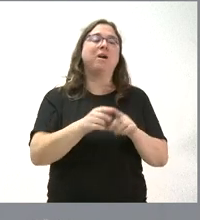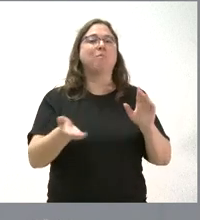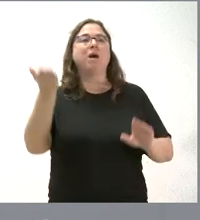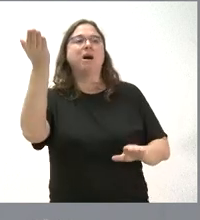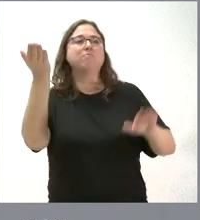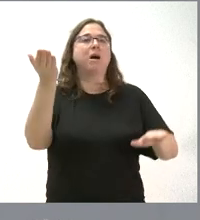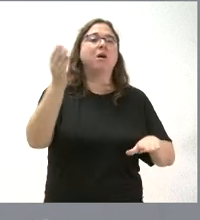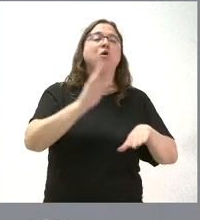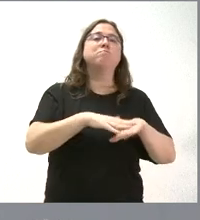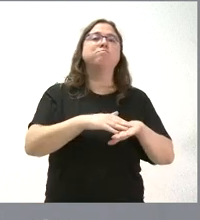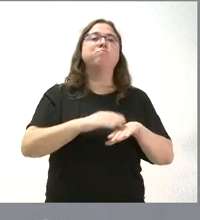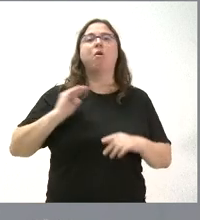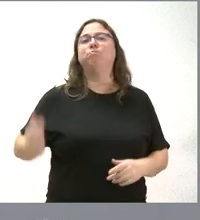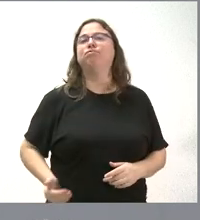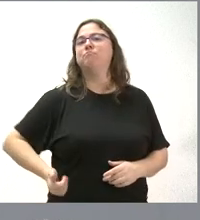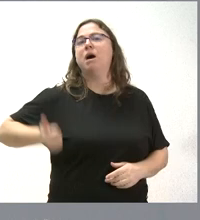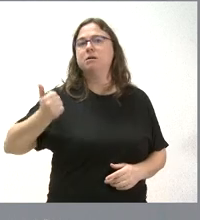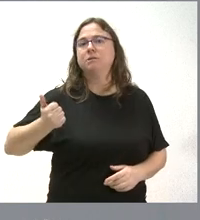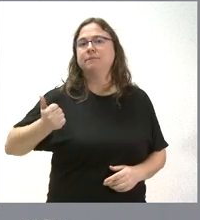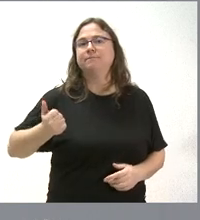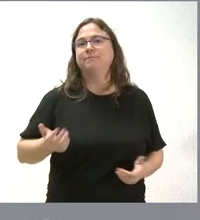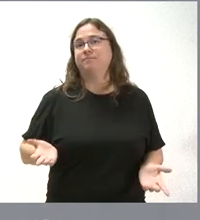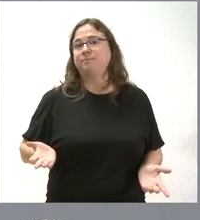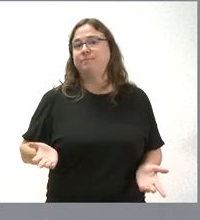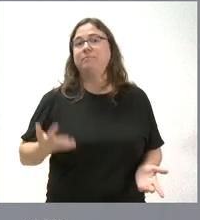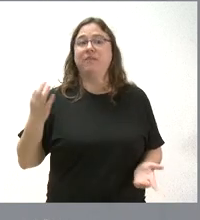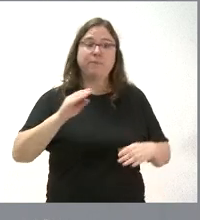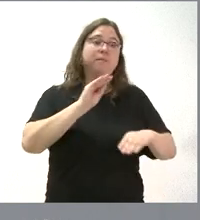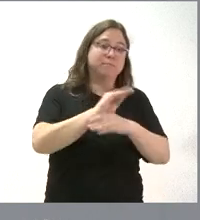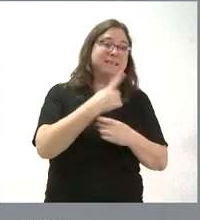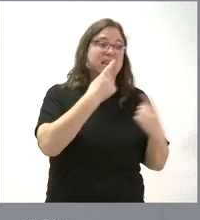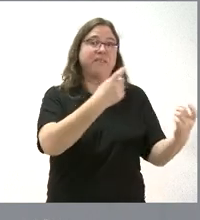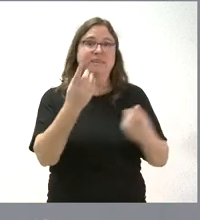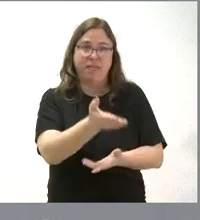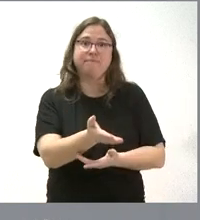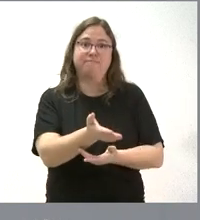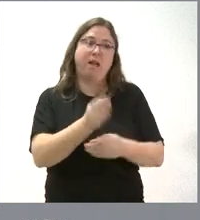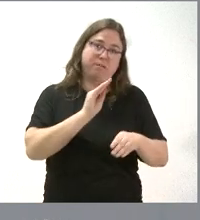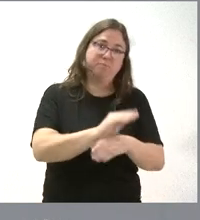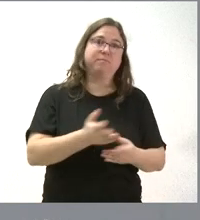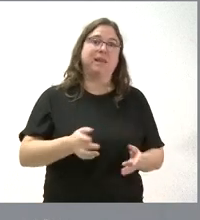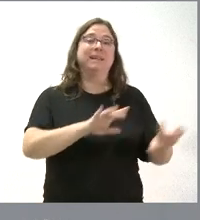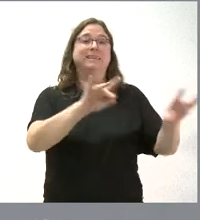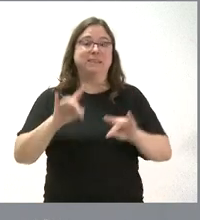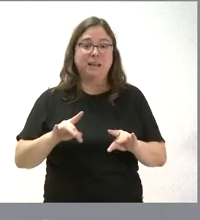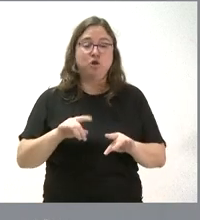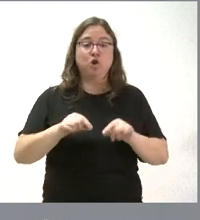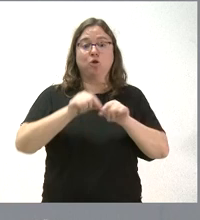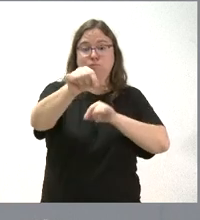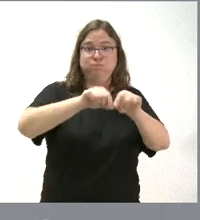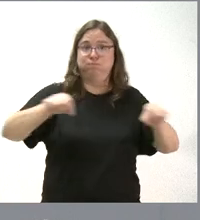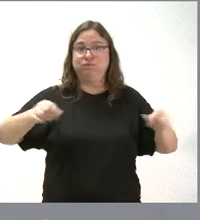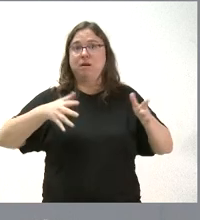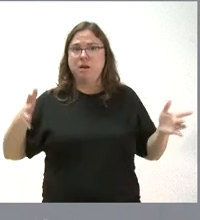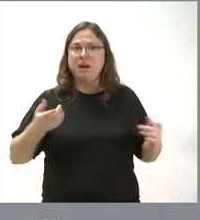porque tiene mayor nivel de renta. Habrá que invertir donde haya más necesidades y los territorios que tenemos mucha superficie también tenemos muchas